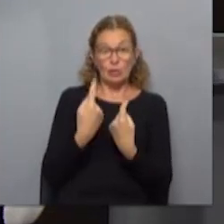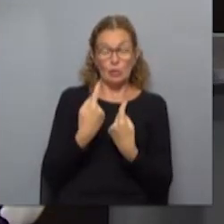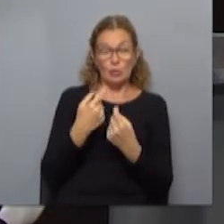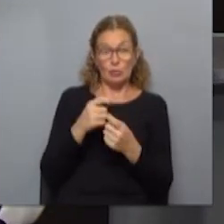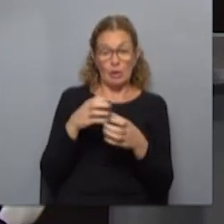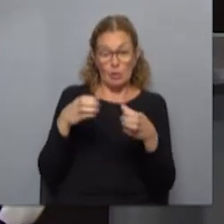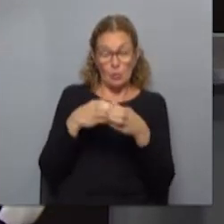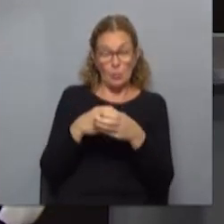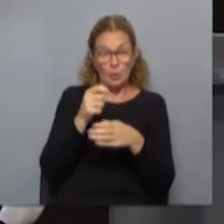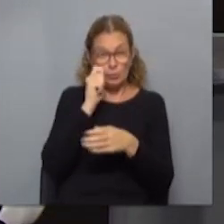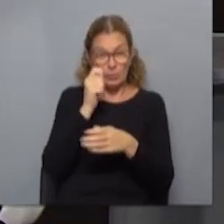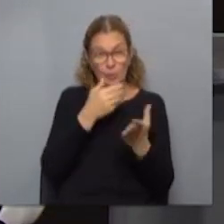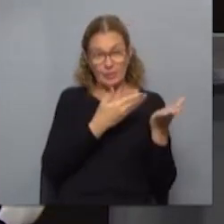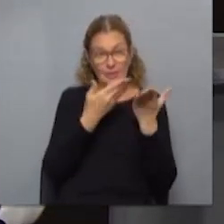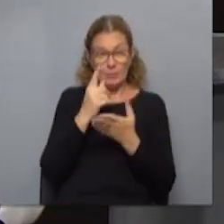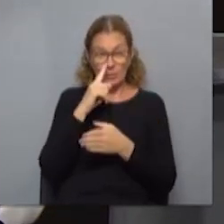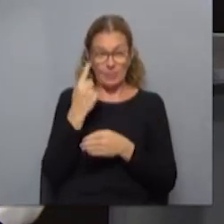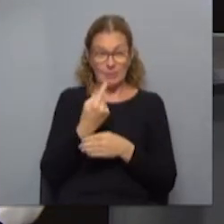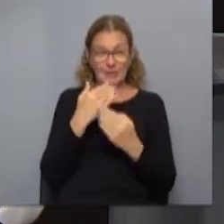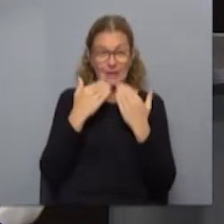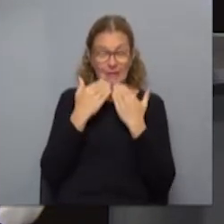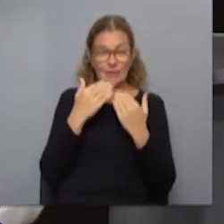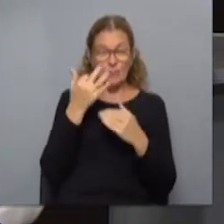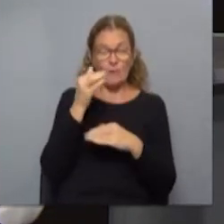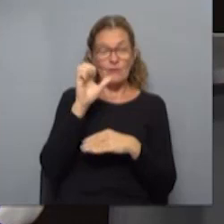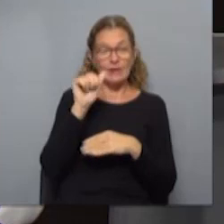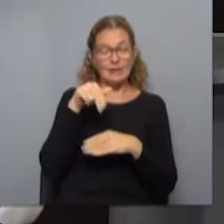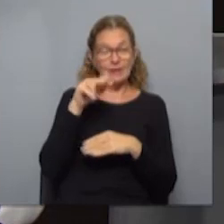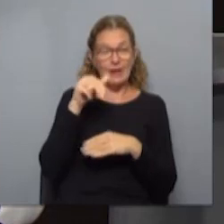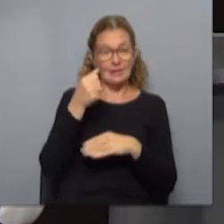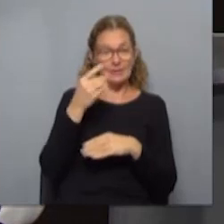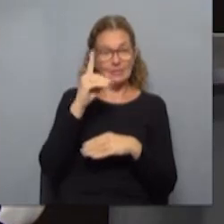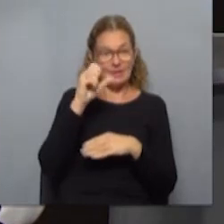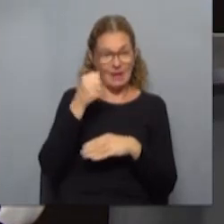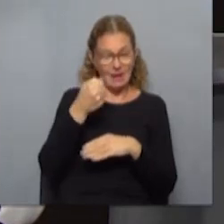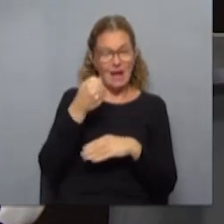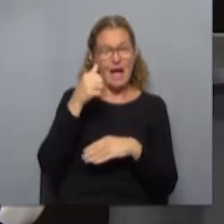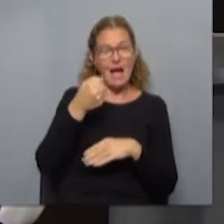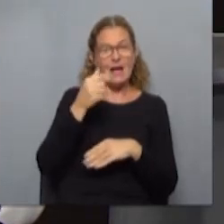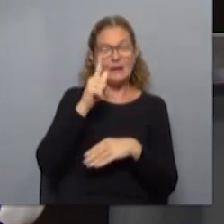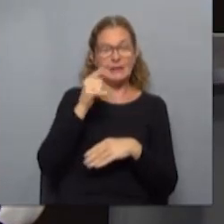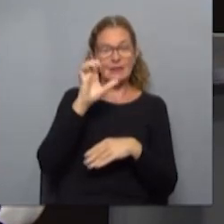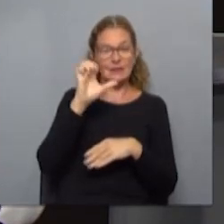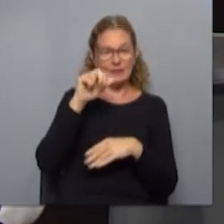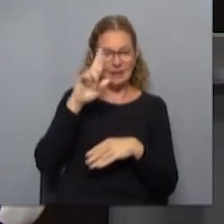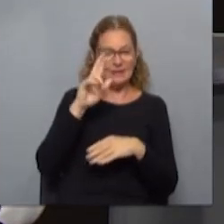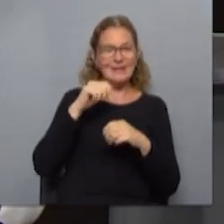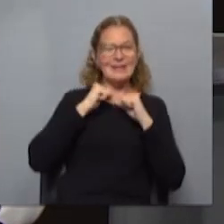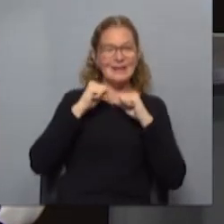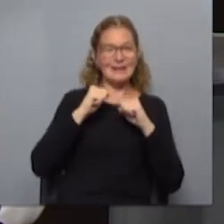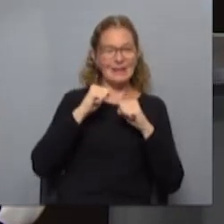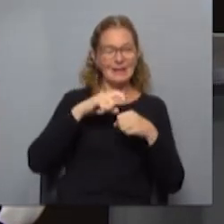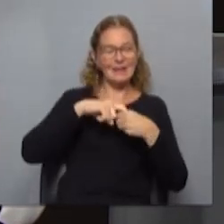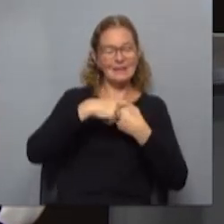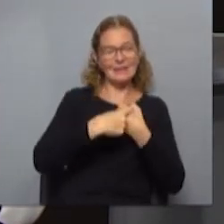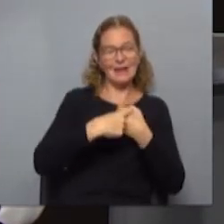sector del turismo y para eso recibimos rápidamente y le agradecemos a Fernanda Aguirre secretaria general del sindicato único gastronómico y hotelero del